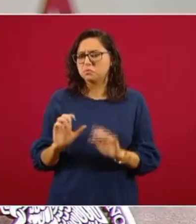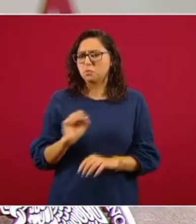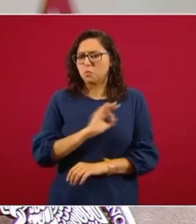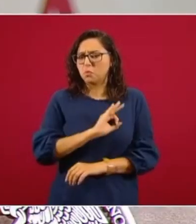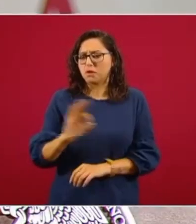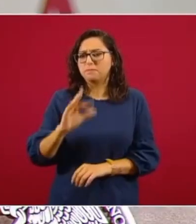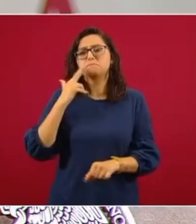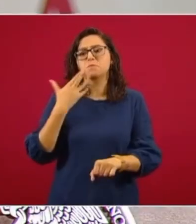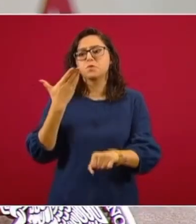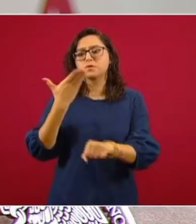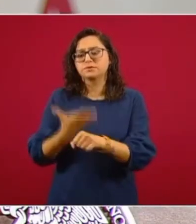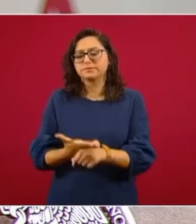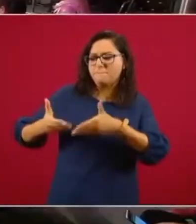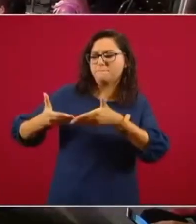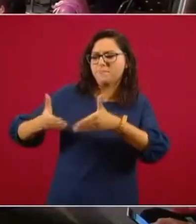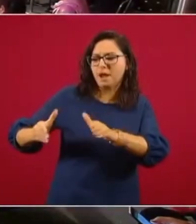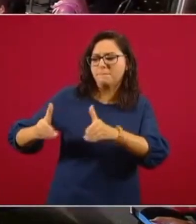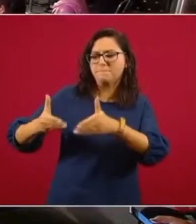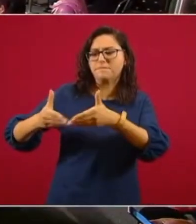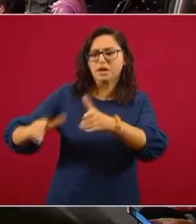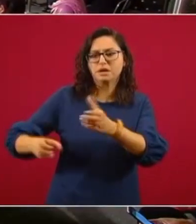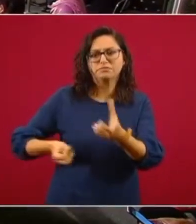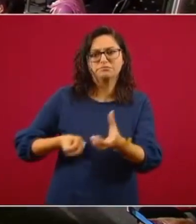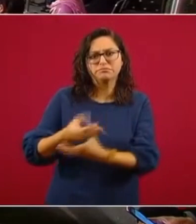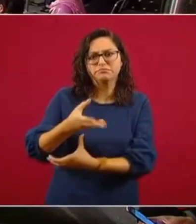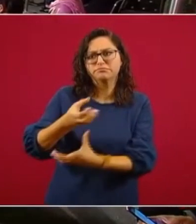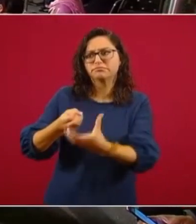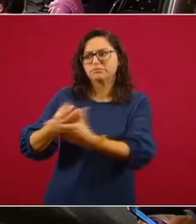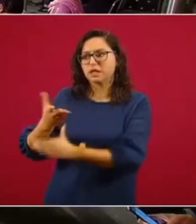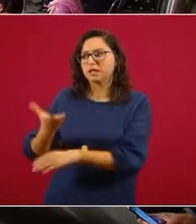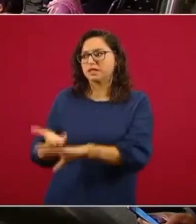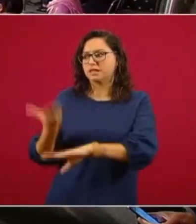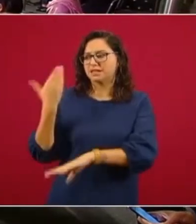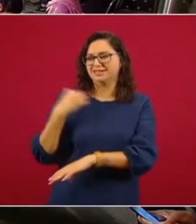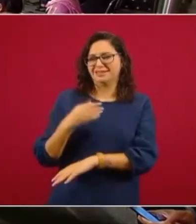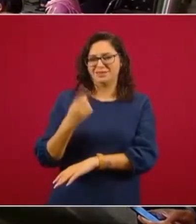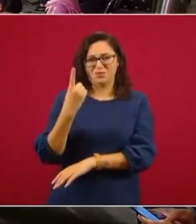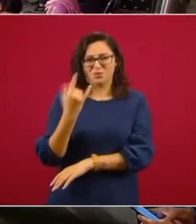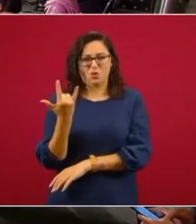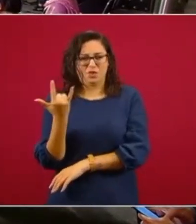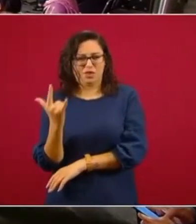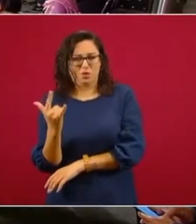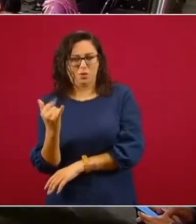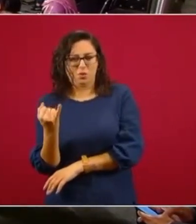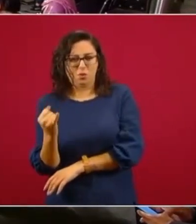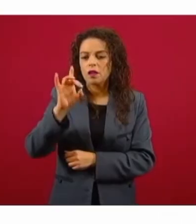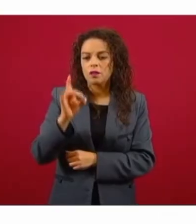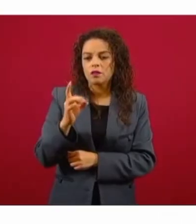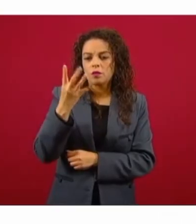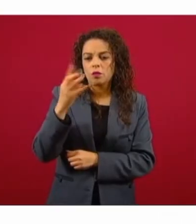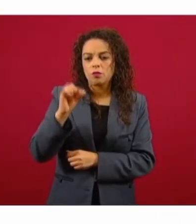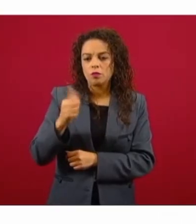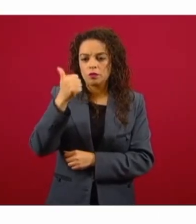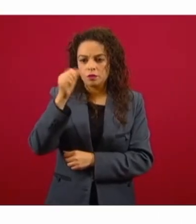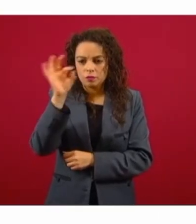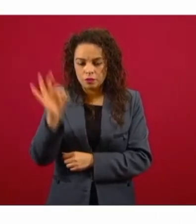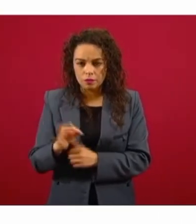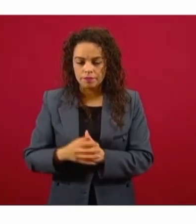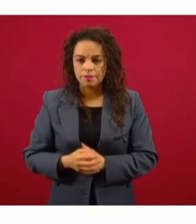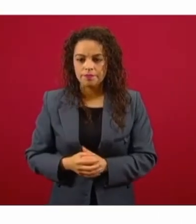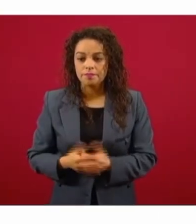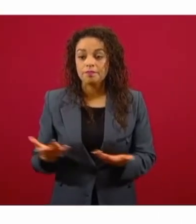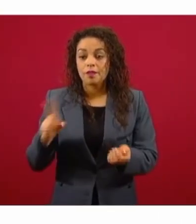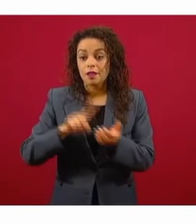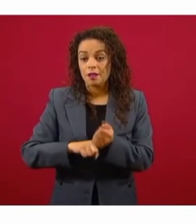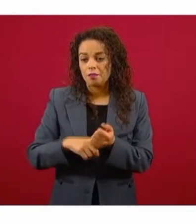de prensa en Palacio Nacional, el secretario de Hacienda, Arturo Herrera, apuntó que el próximo año se prevé una inflación